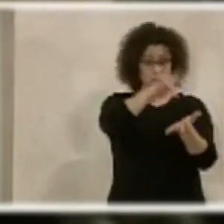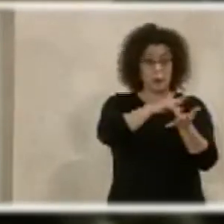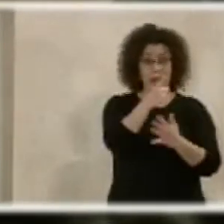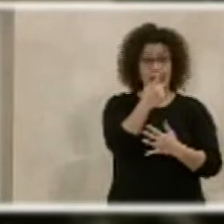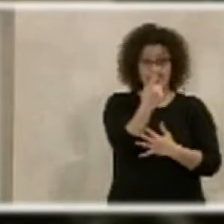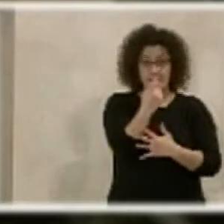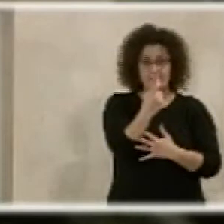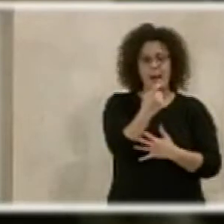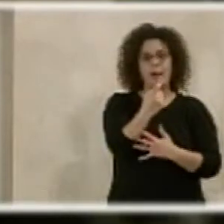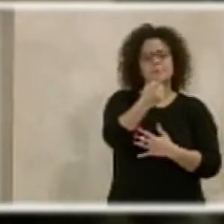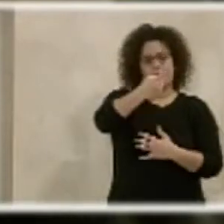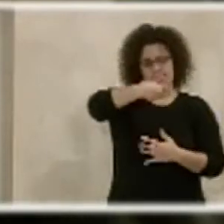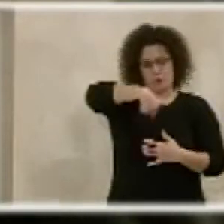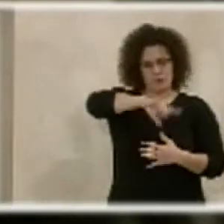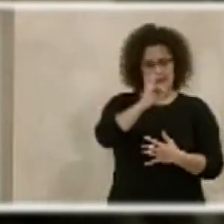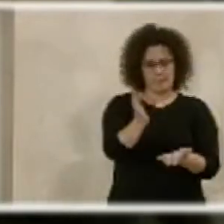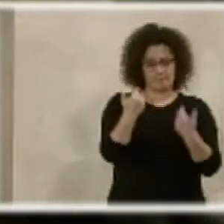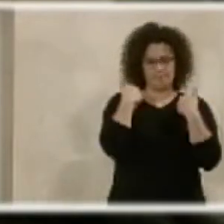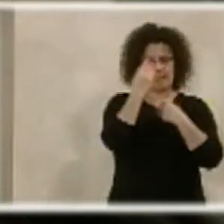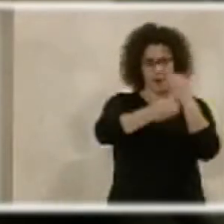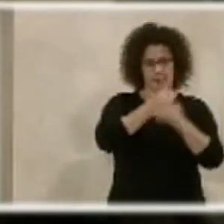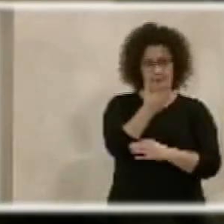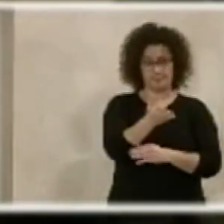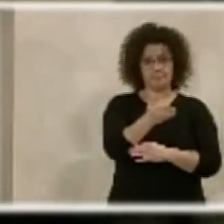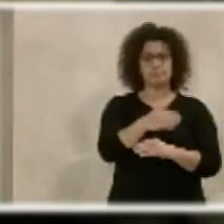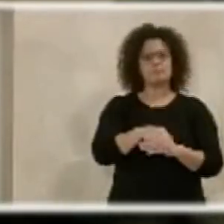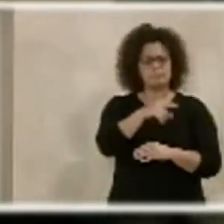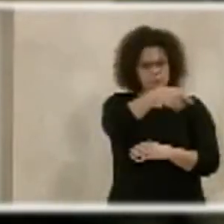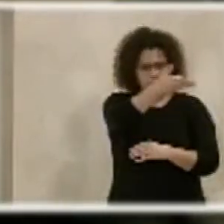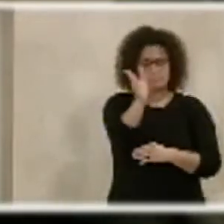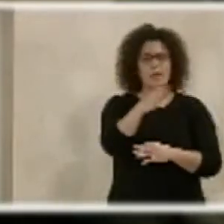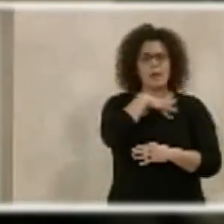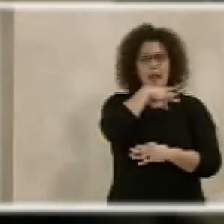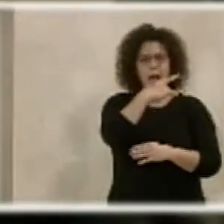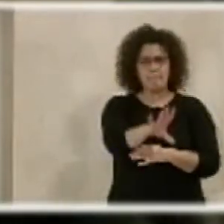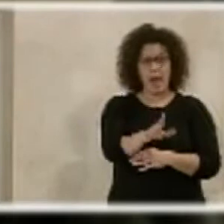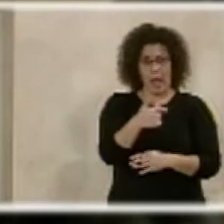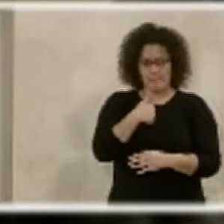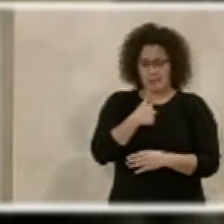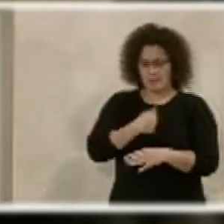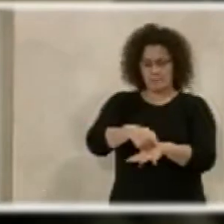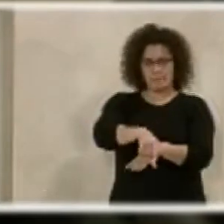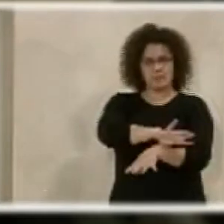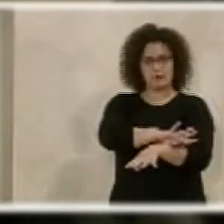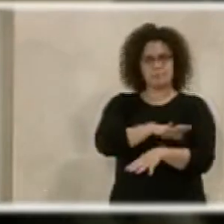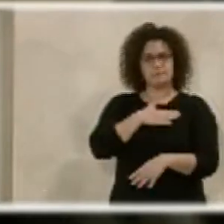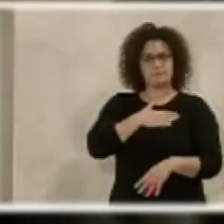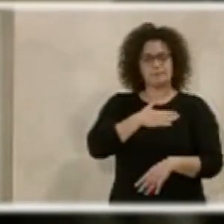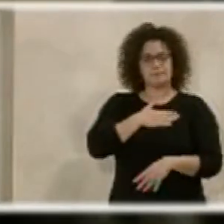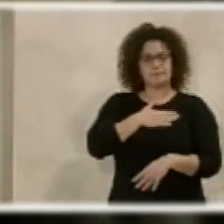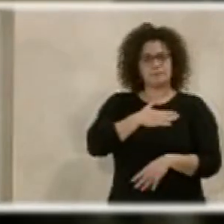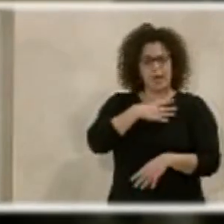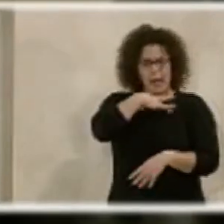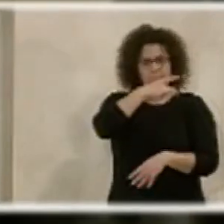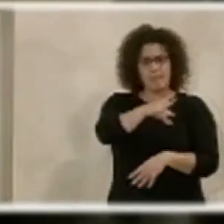necesaria, tenéis que llevarla a cabo. Sois capaces de algo que a mí me pone los pelos de punta, que